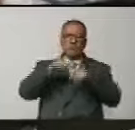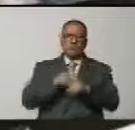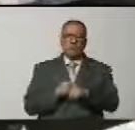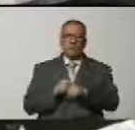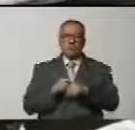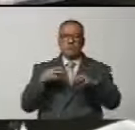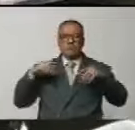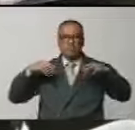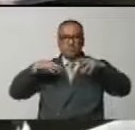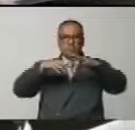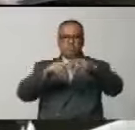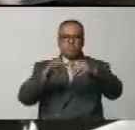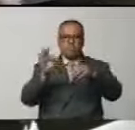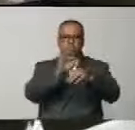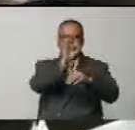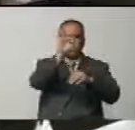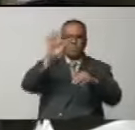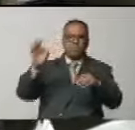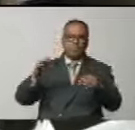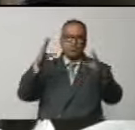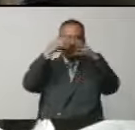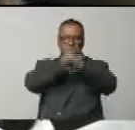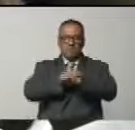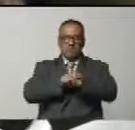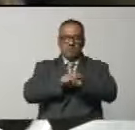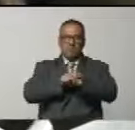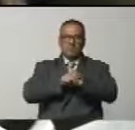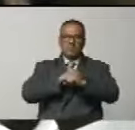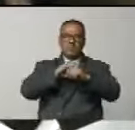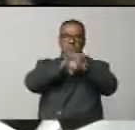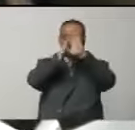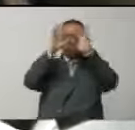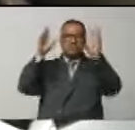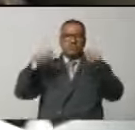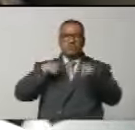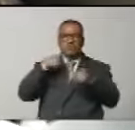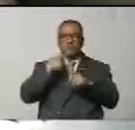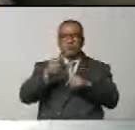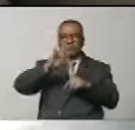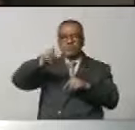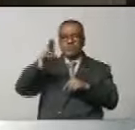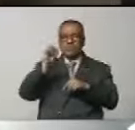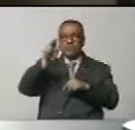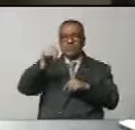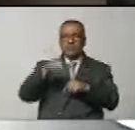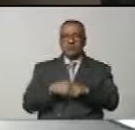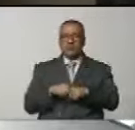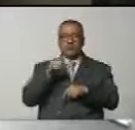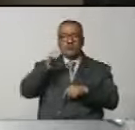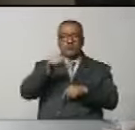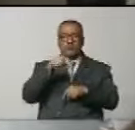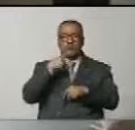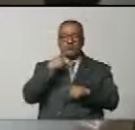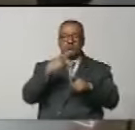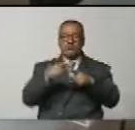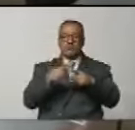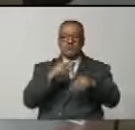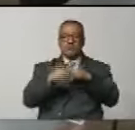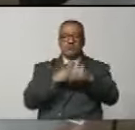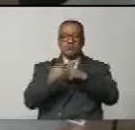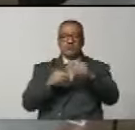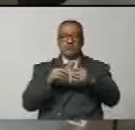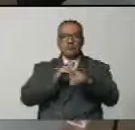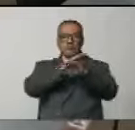una bandada de bichos que andan oscureciendo al cielo, decía Juan Primito. Y por ahí andan los rebullones,